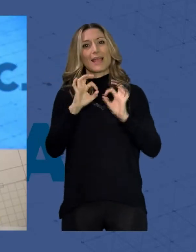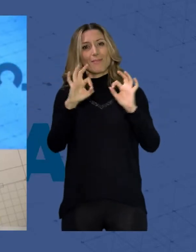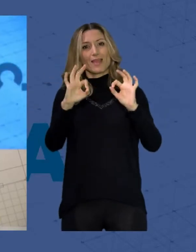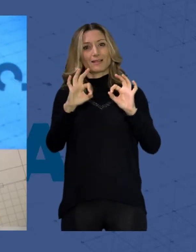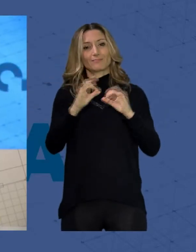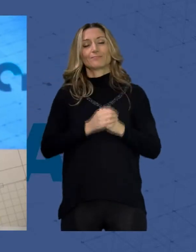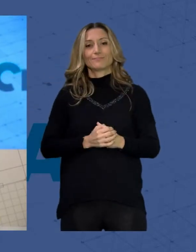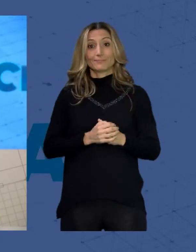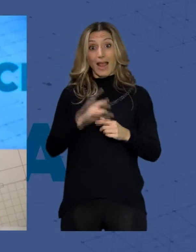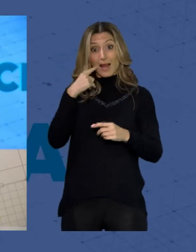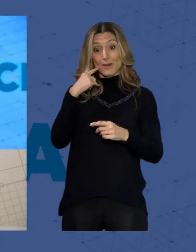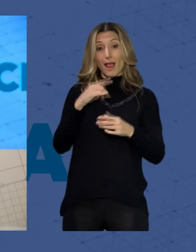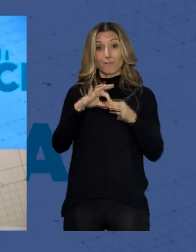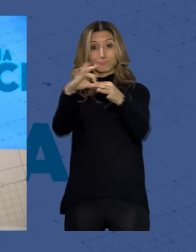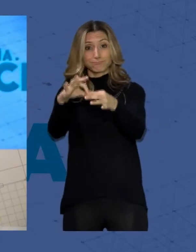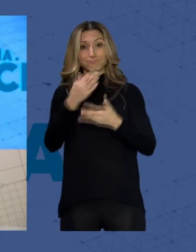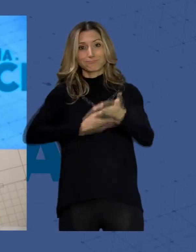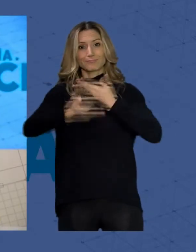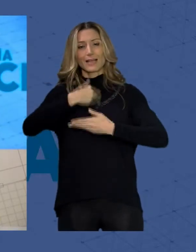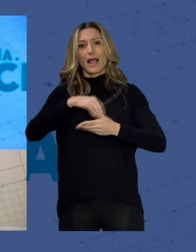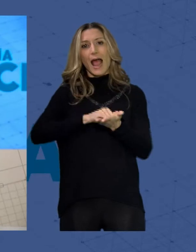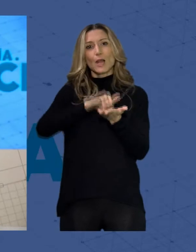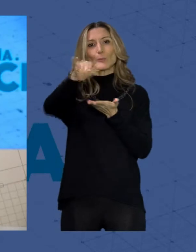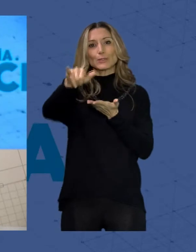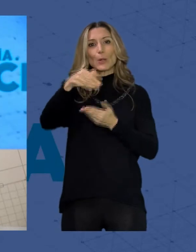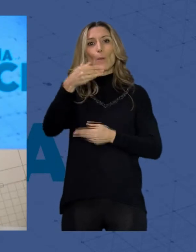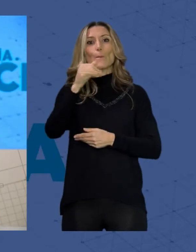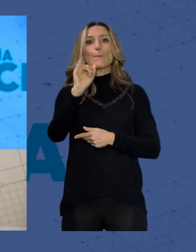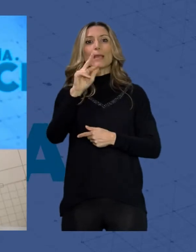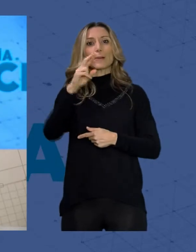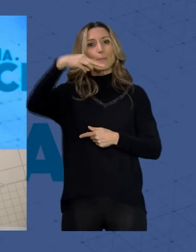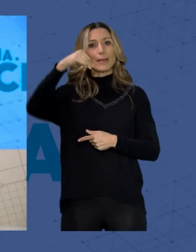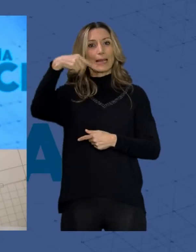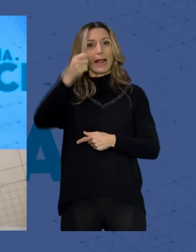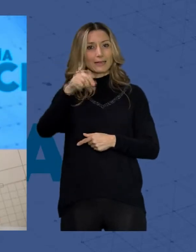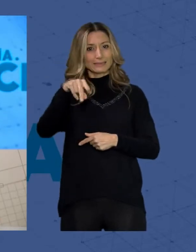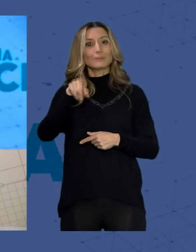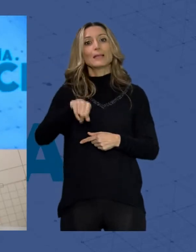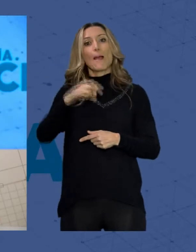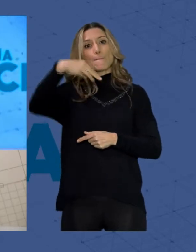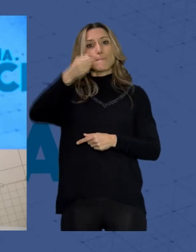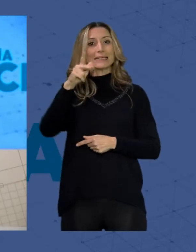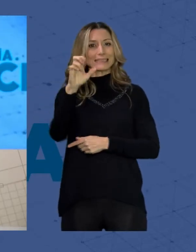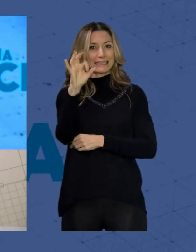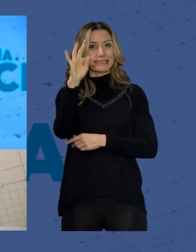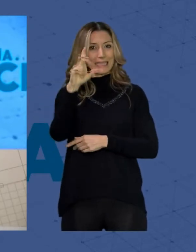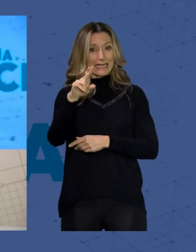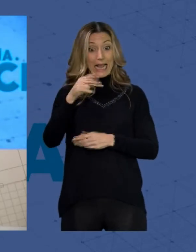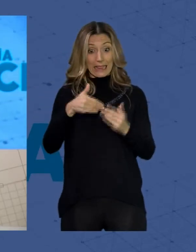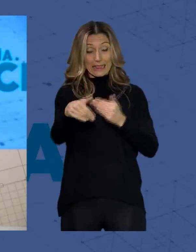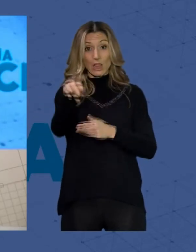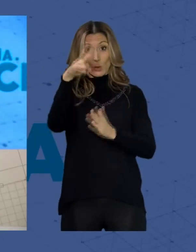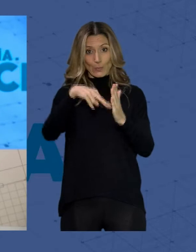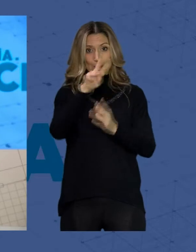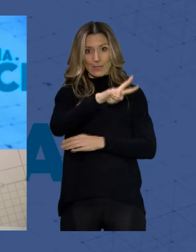esta gran acción con los aeropuertos de Birmingham y de Manchester de cara al año 2022. Un martes en el que la